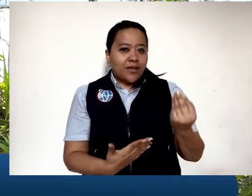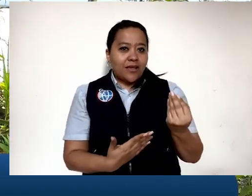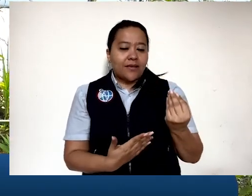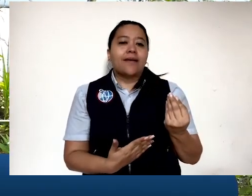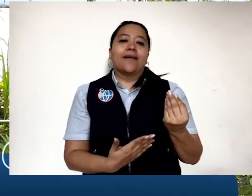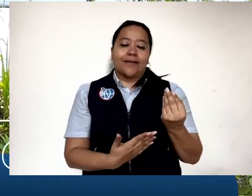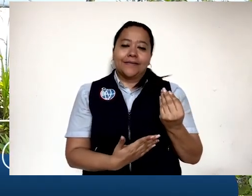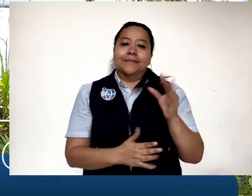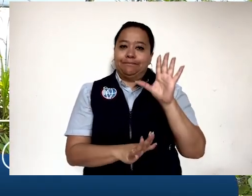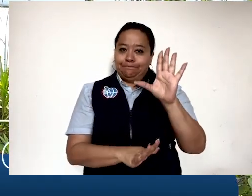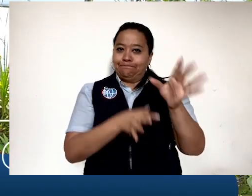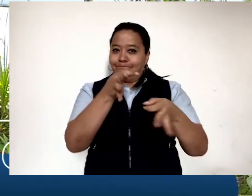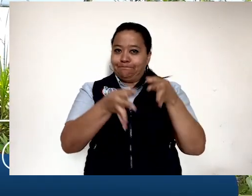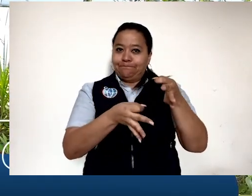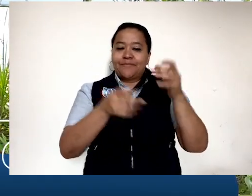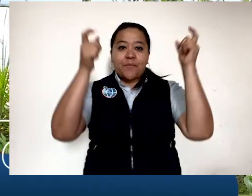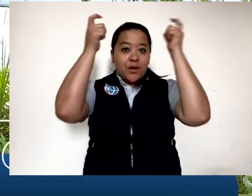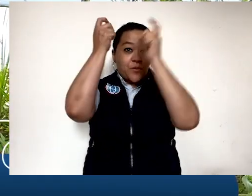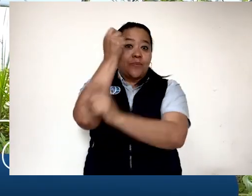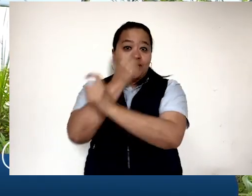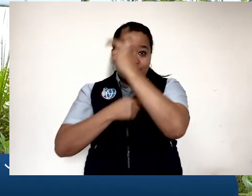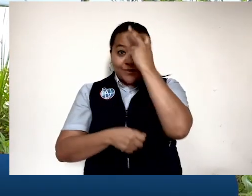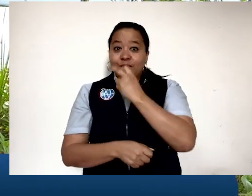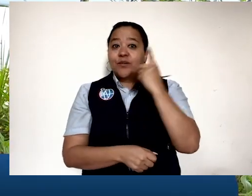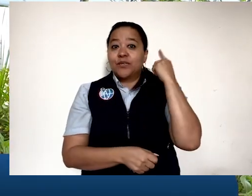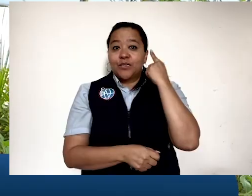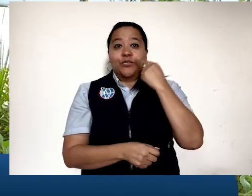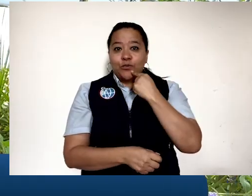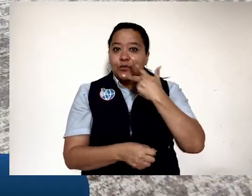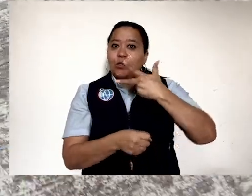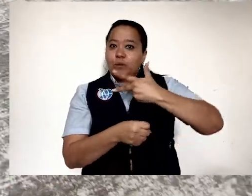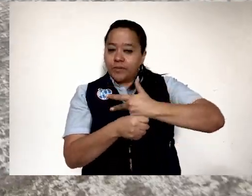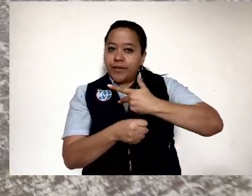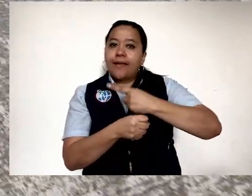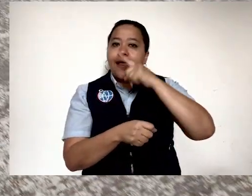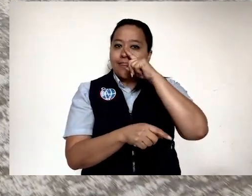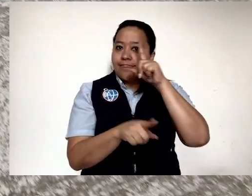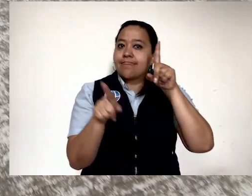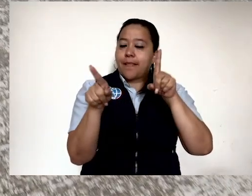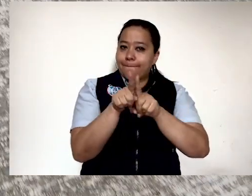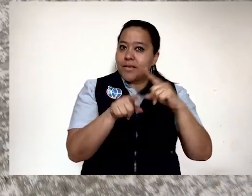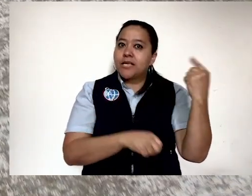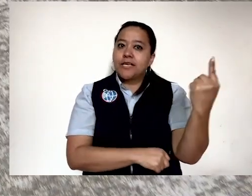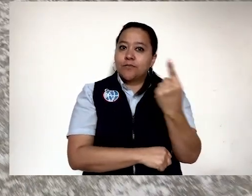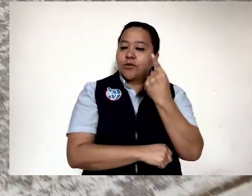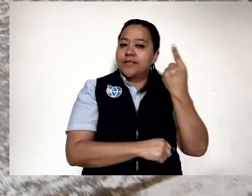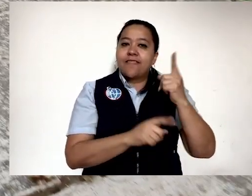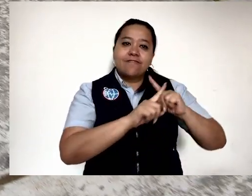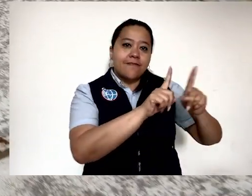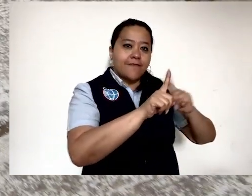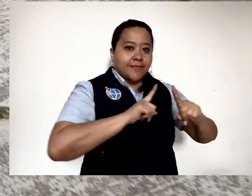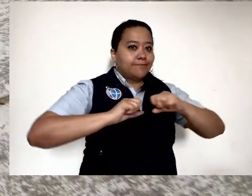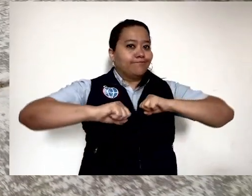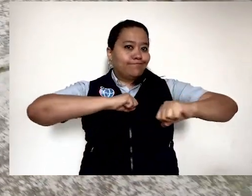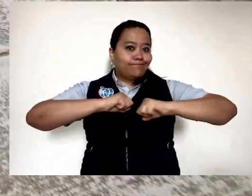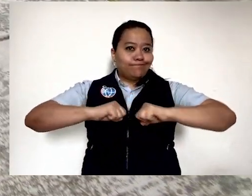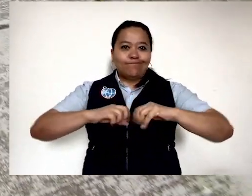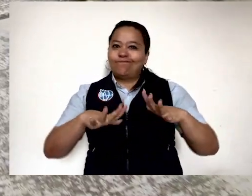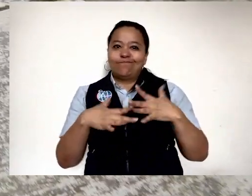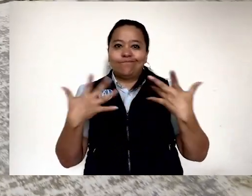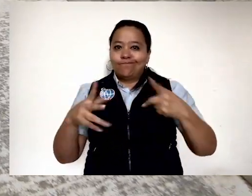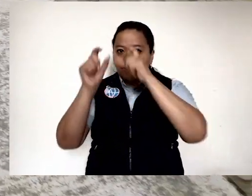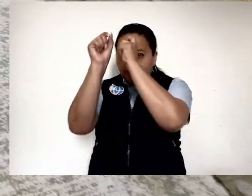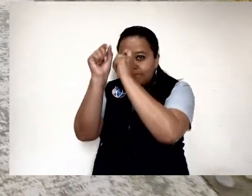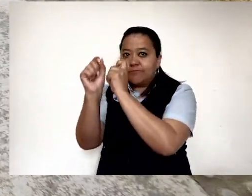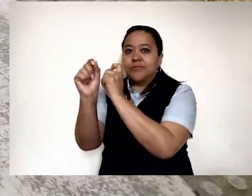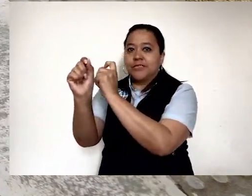Comité, Prosiegos y Sordos de Guatemala, también en sus diferentes acciones, el respeto a la dignidad